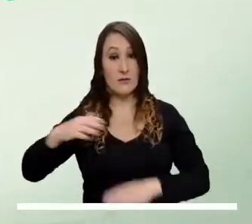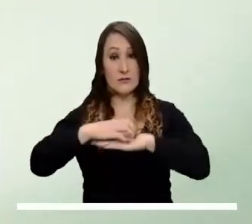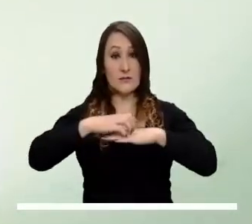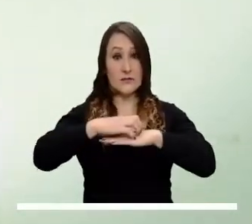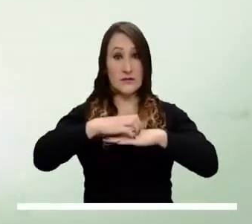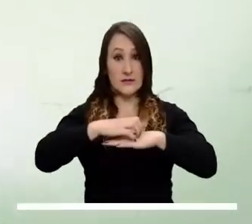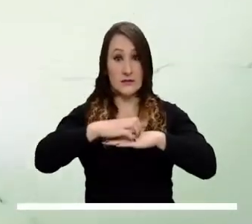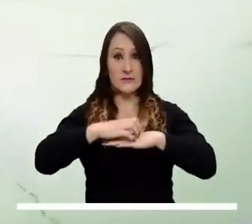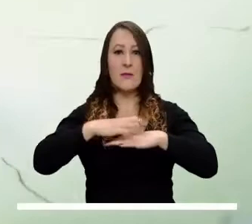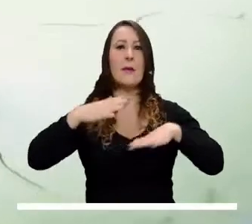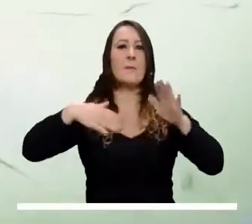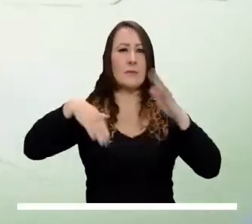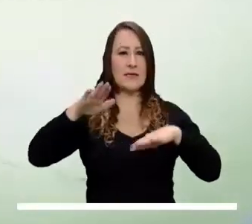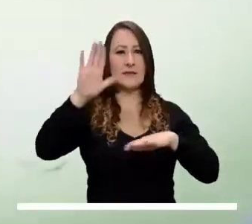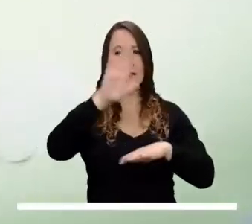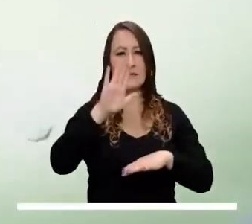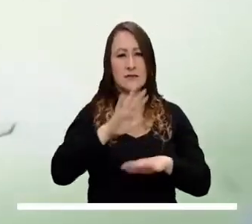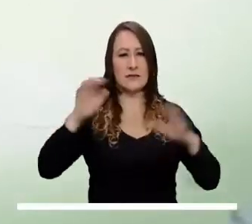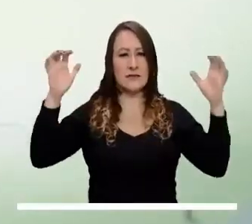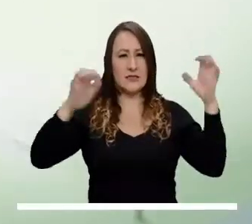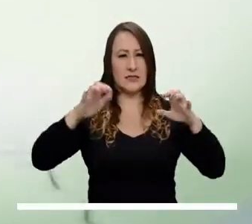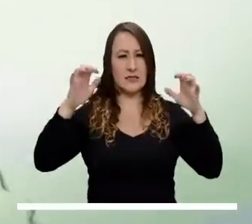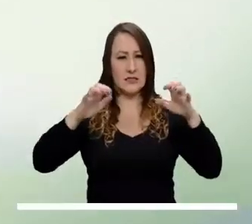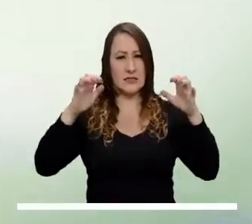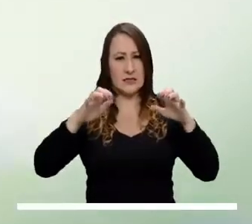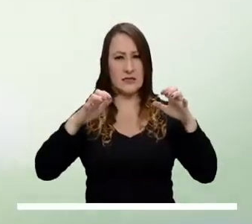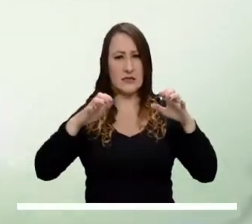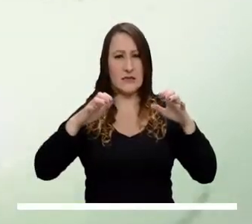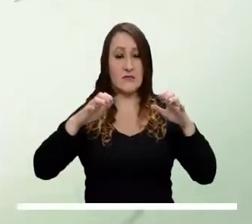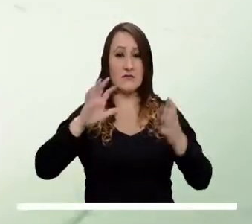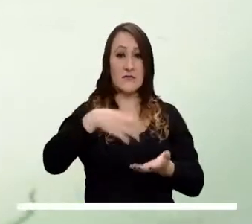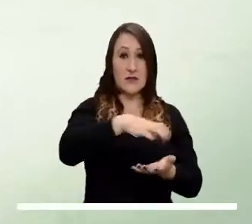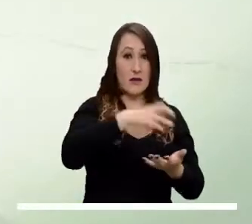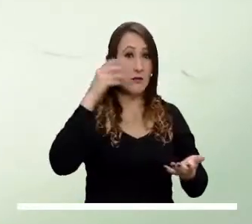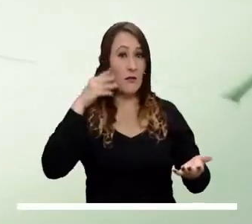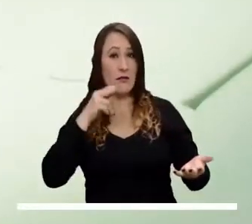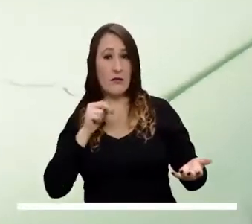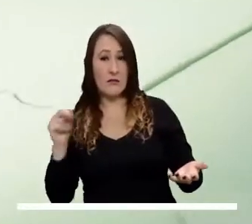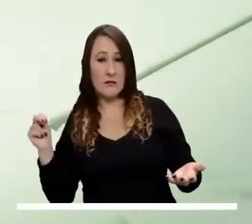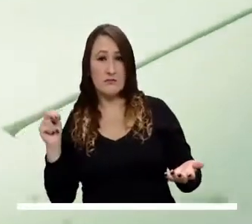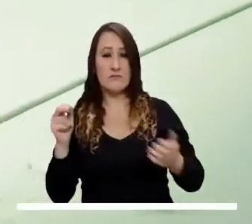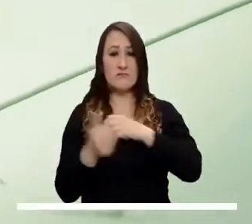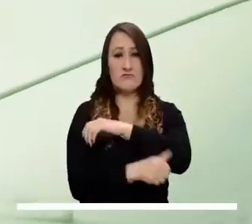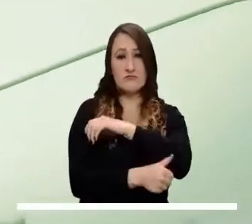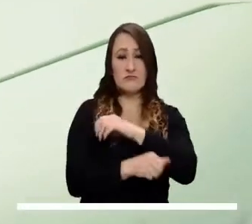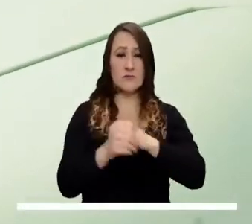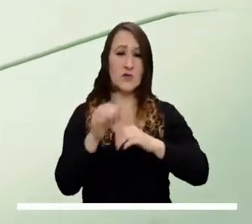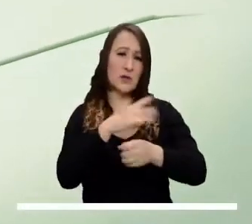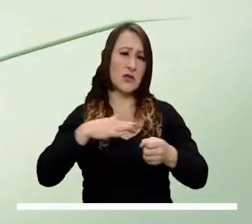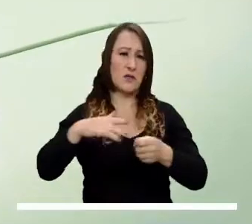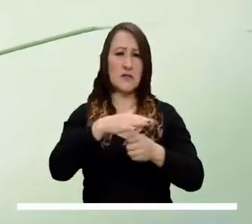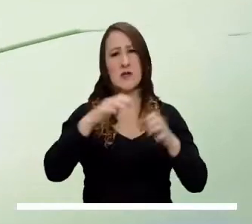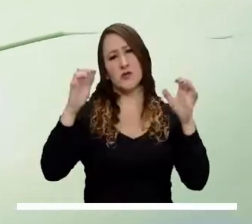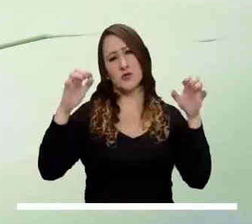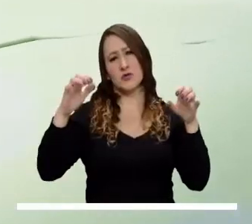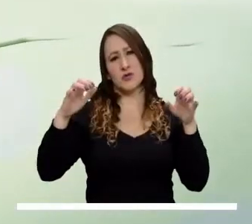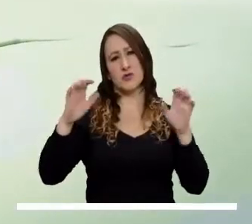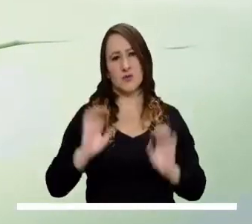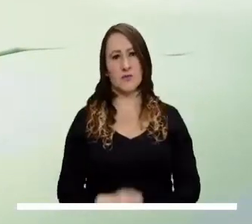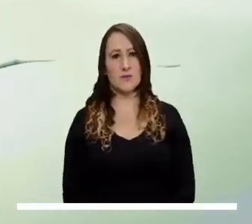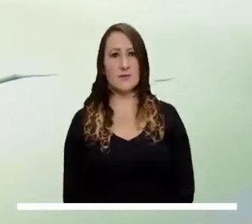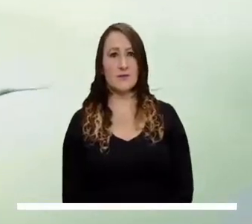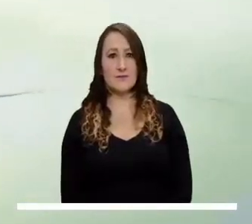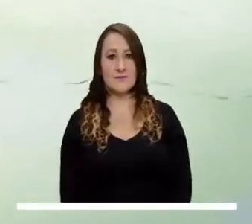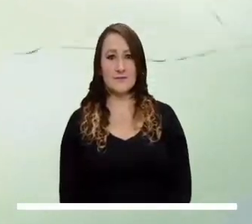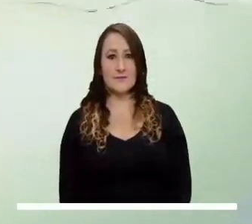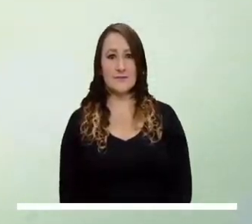Caldas, Antioquia y Tolima serán los departamentos más lluviosos de los Andes, mientras que en los Santanderes, Boyacá y Cundinamarca se calculan